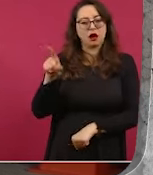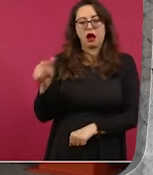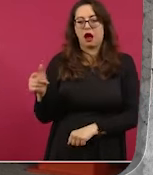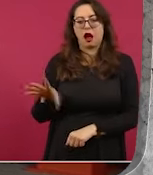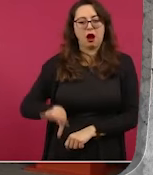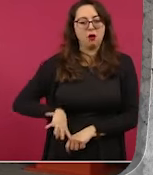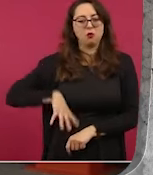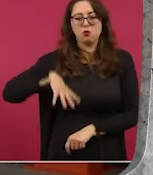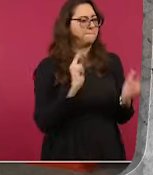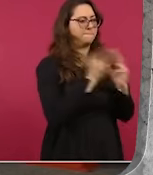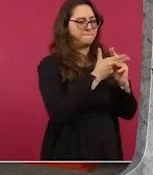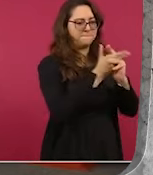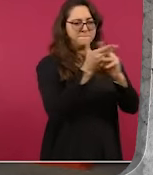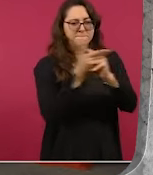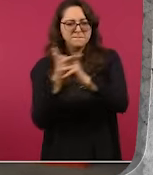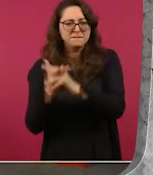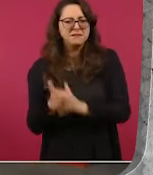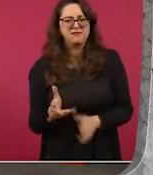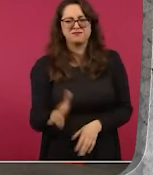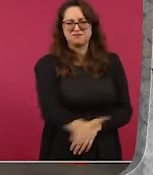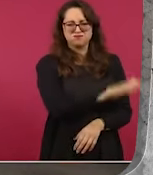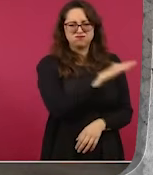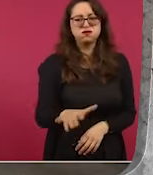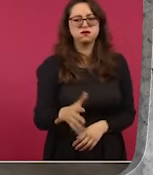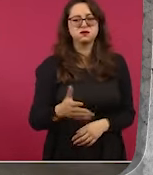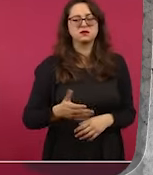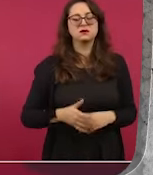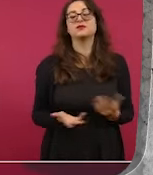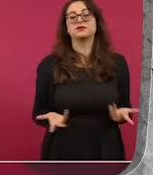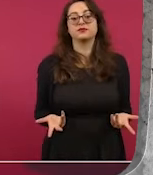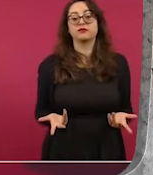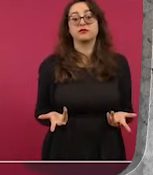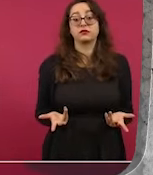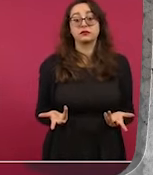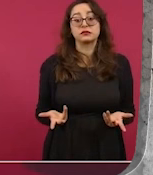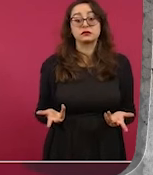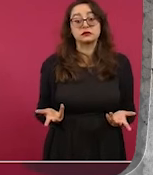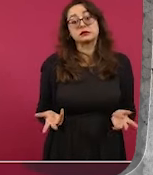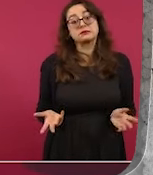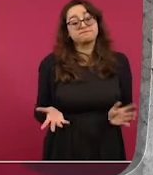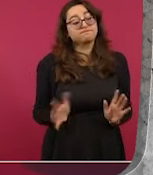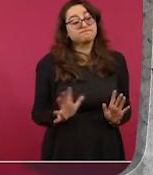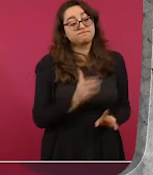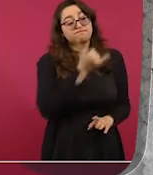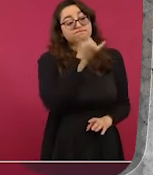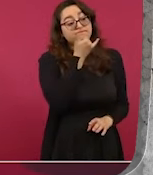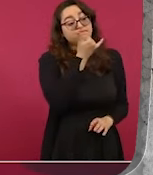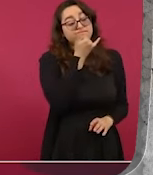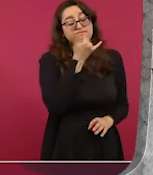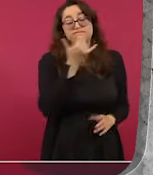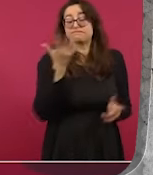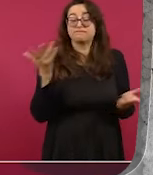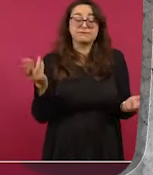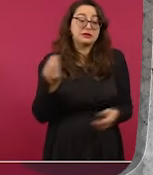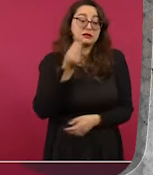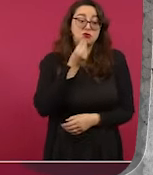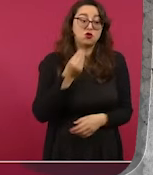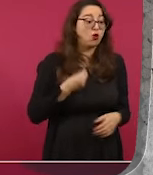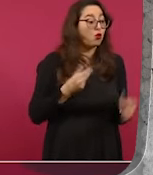el exterminio. Entonces, necesitaban decir, lo hacemos en nombre de la civilización,